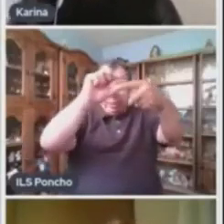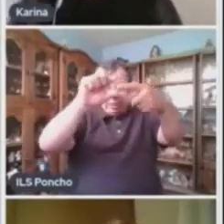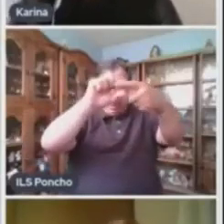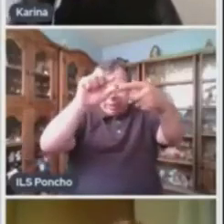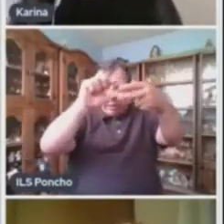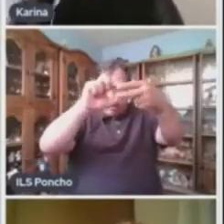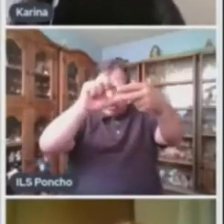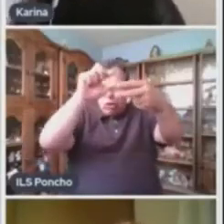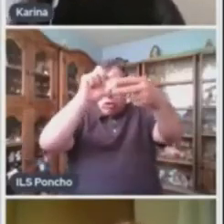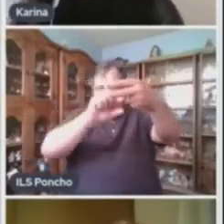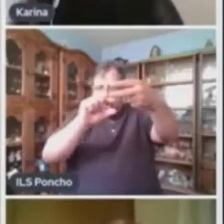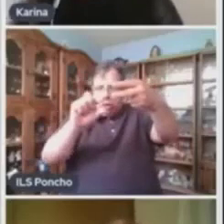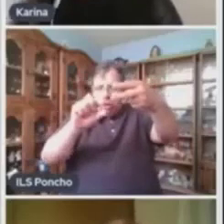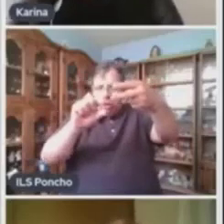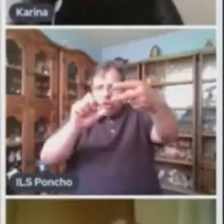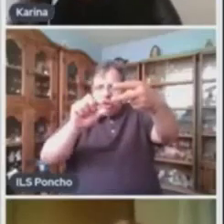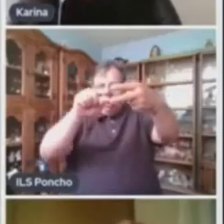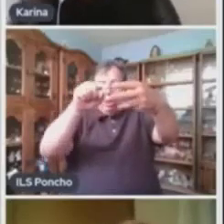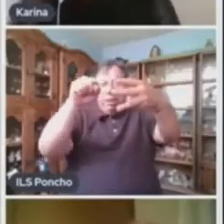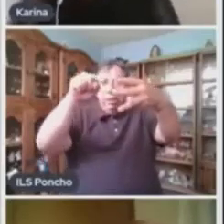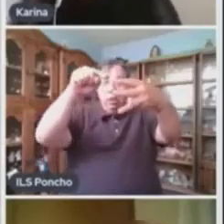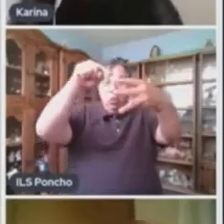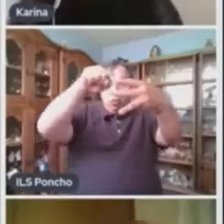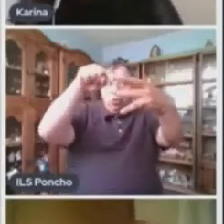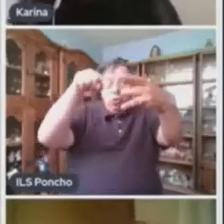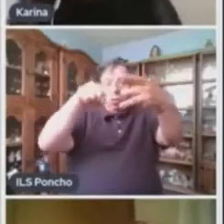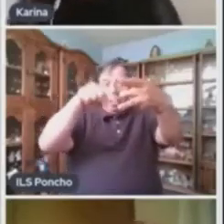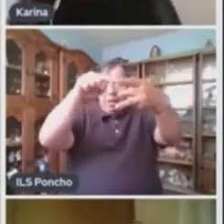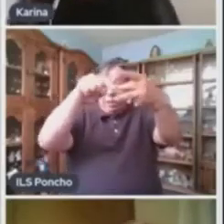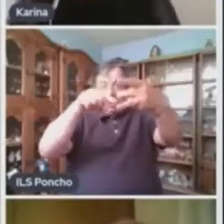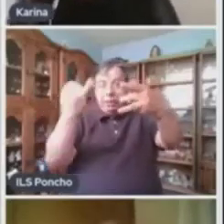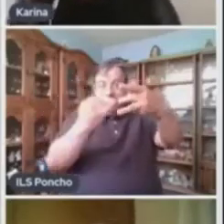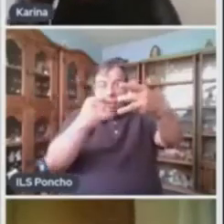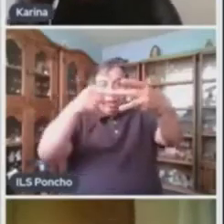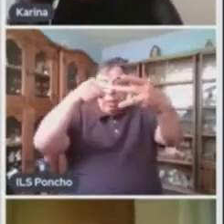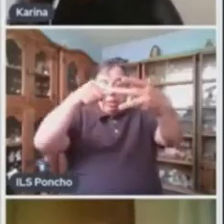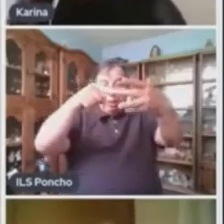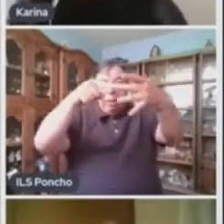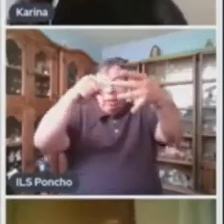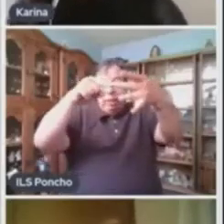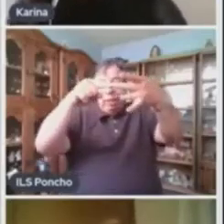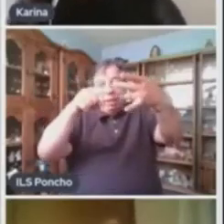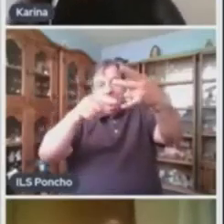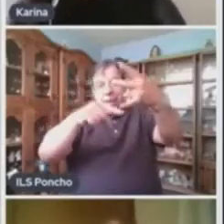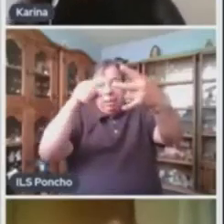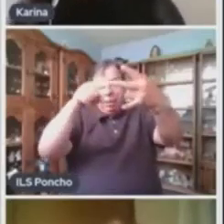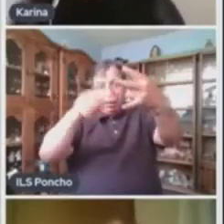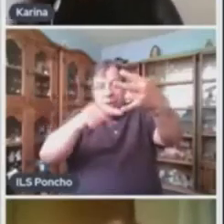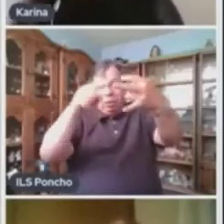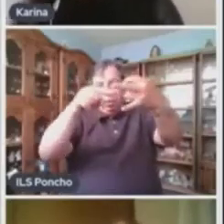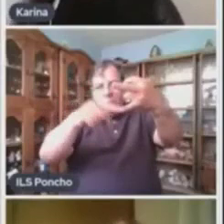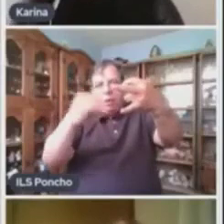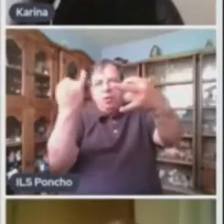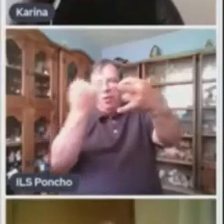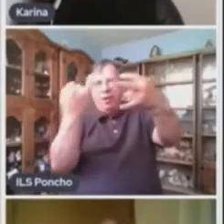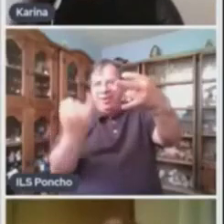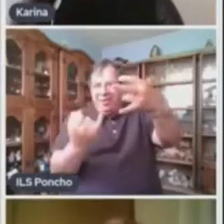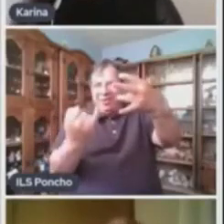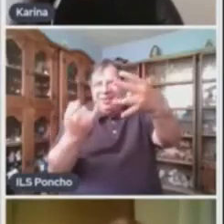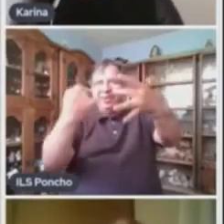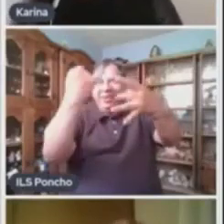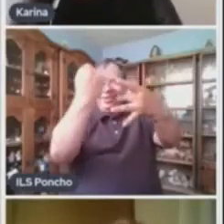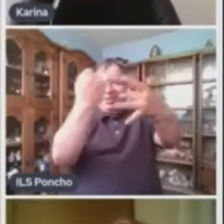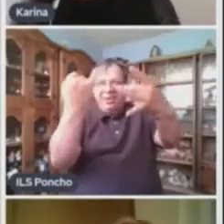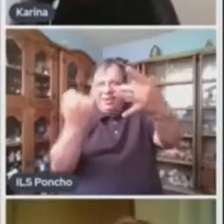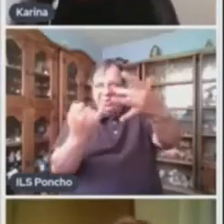Tengo y tiempo Y el verso 2 coincide con el verso 4 Y entonces ya